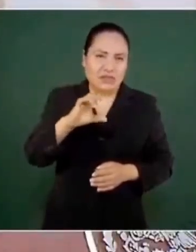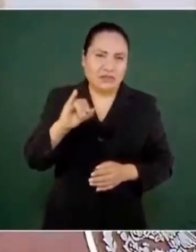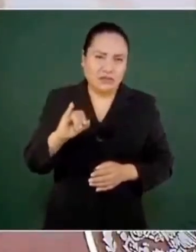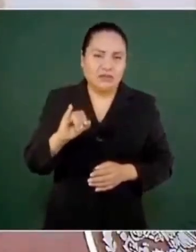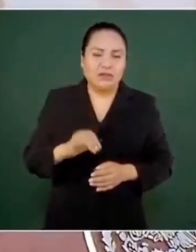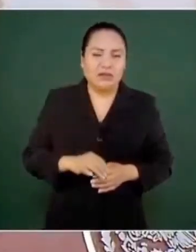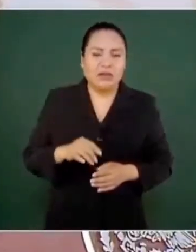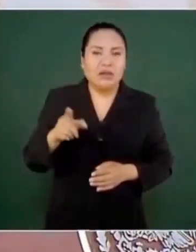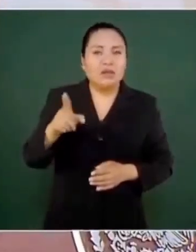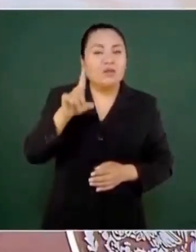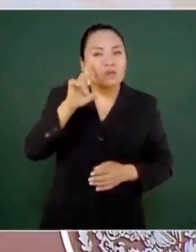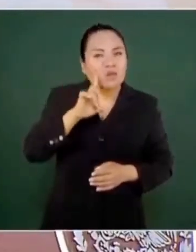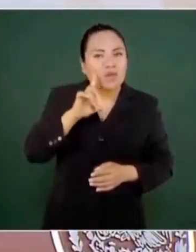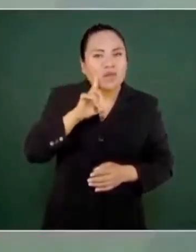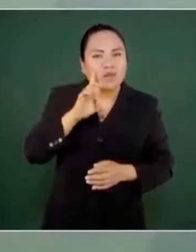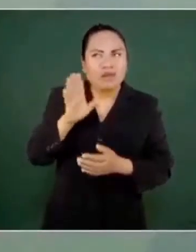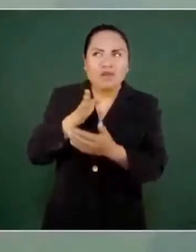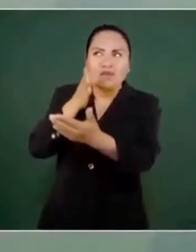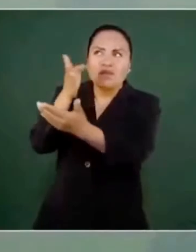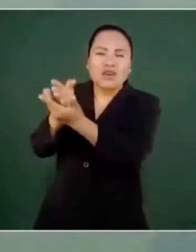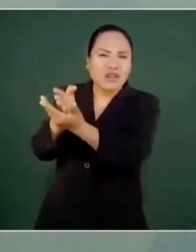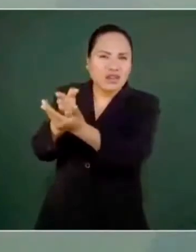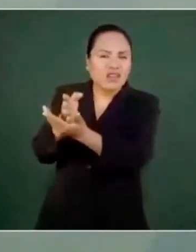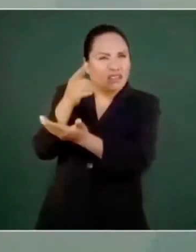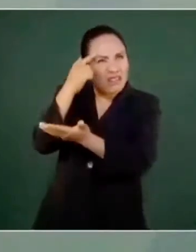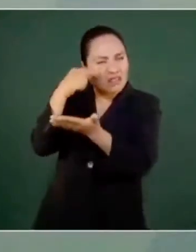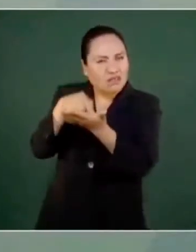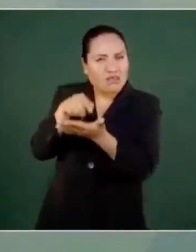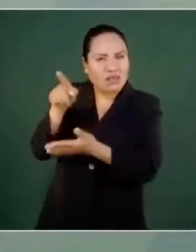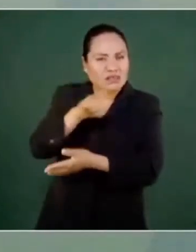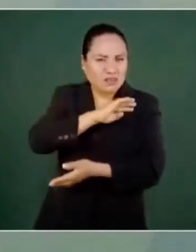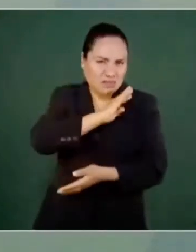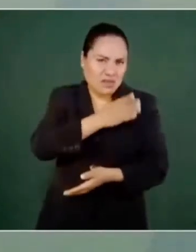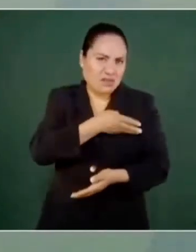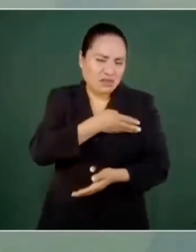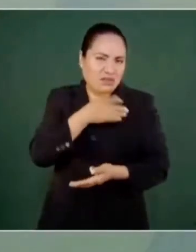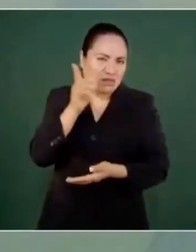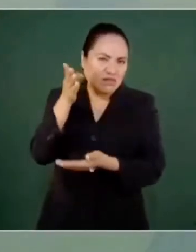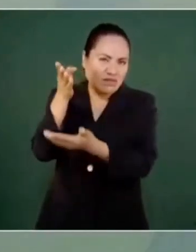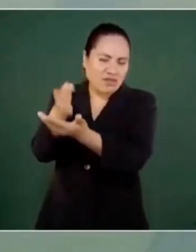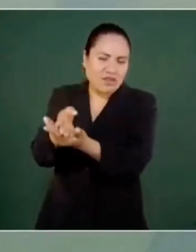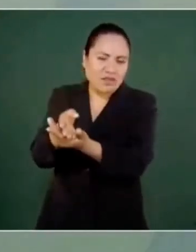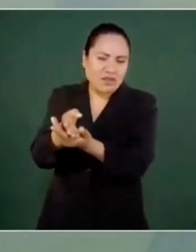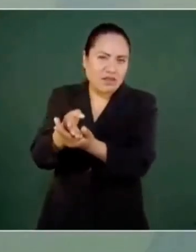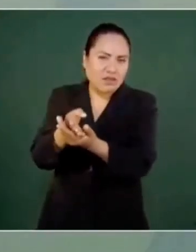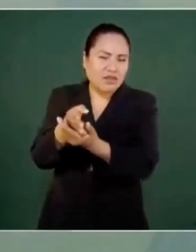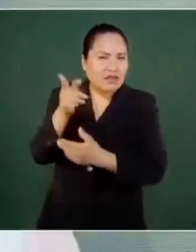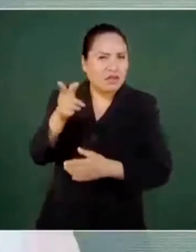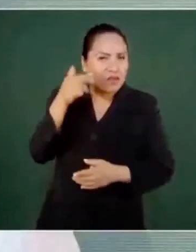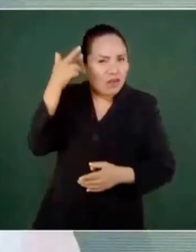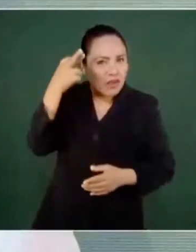estuvo en España con el rey,